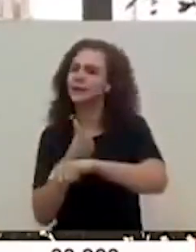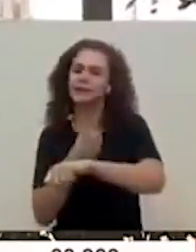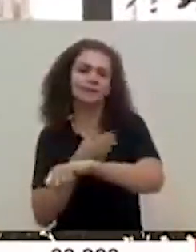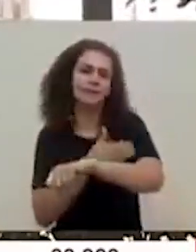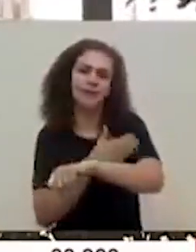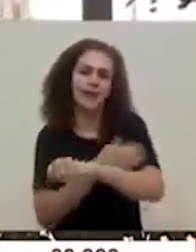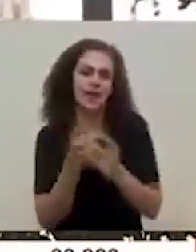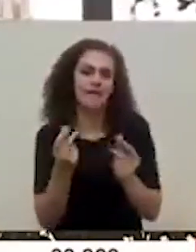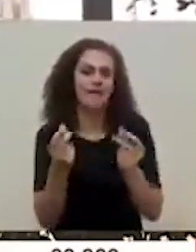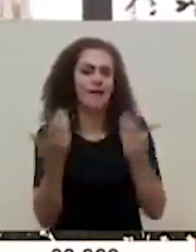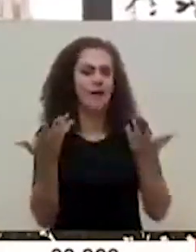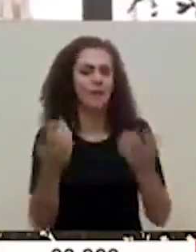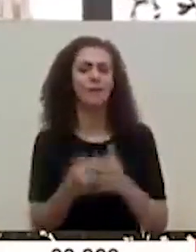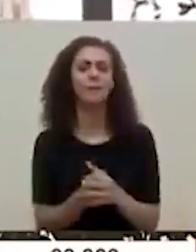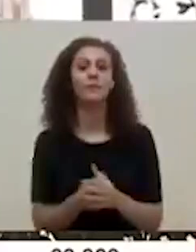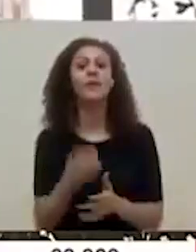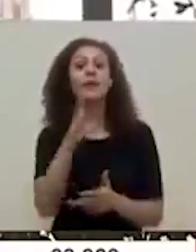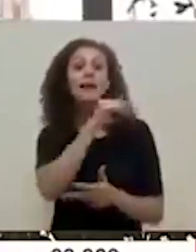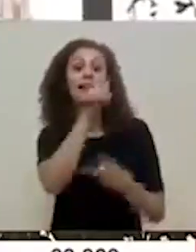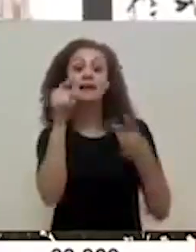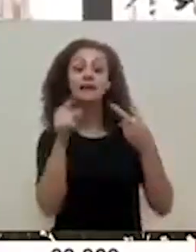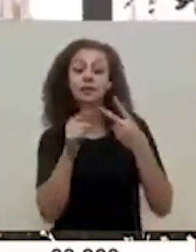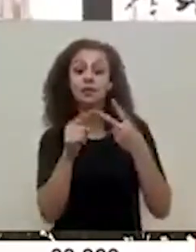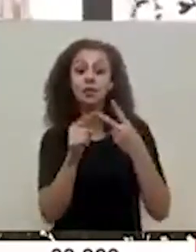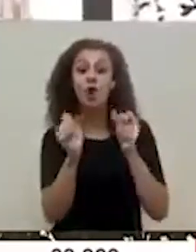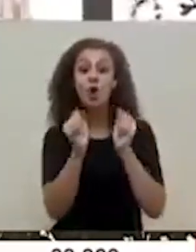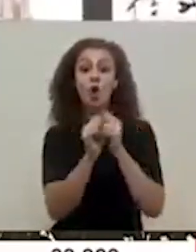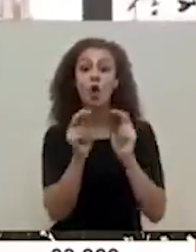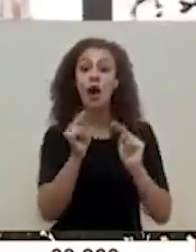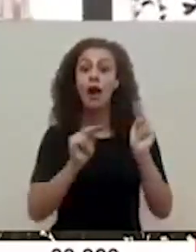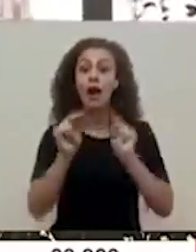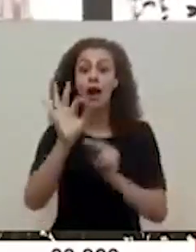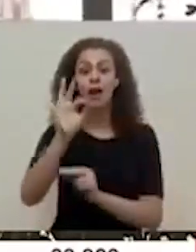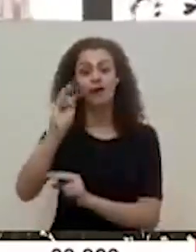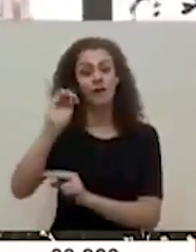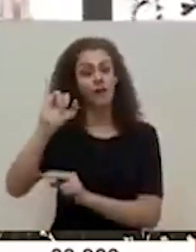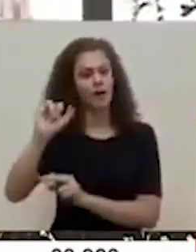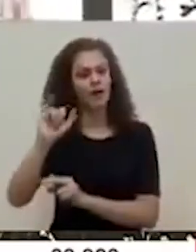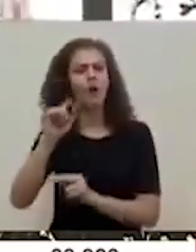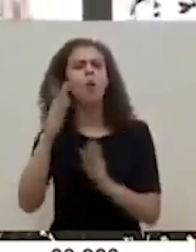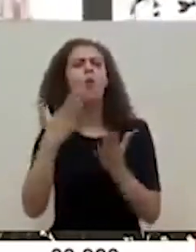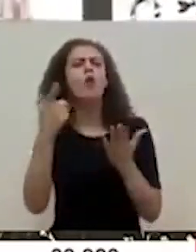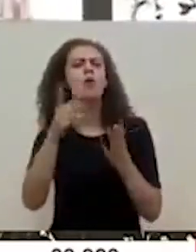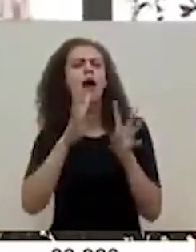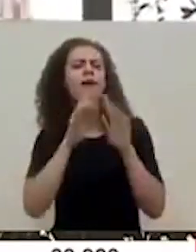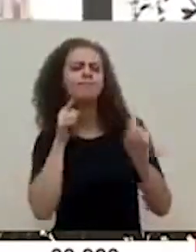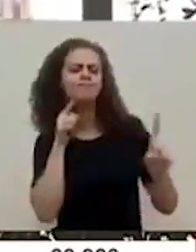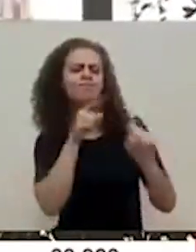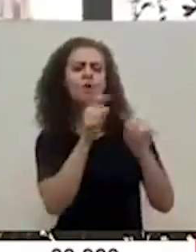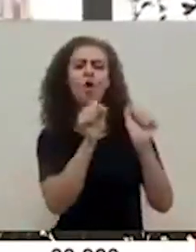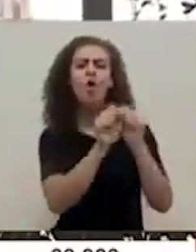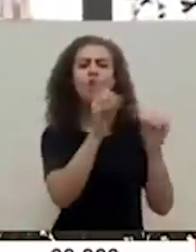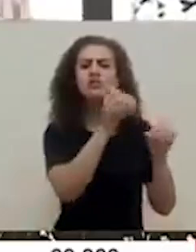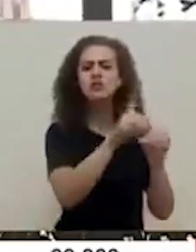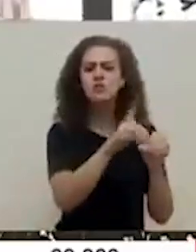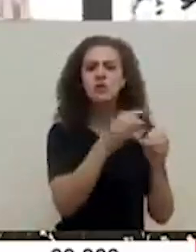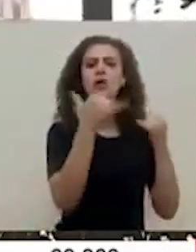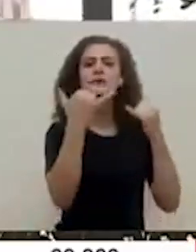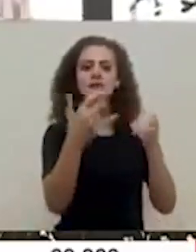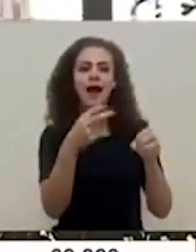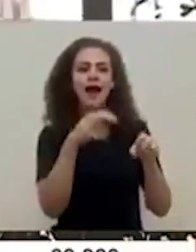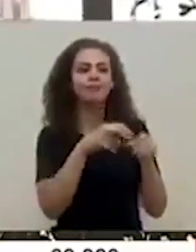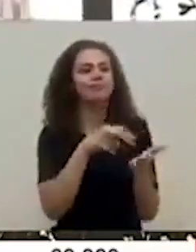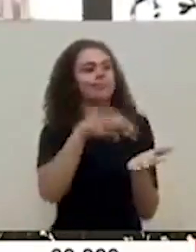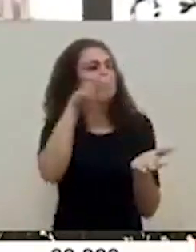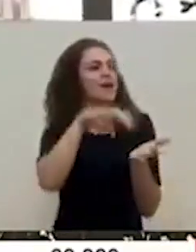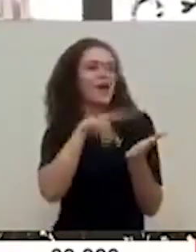rápidamente y en segundo lugar con las negociaciones del FMI cuando van a ustedes a hablar directamente con los diputados que ya están brincando